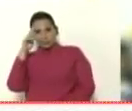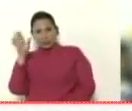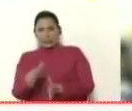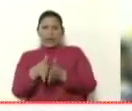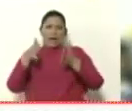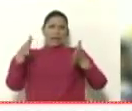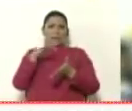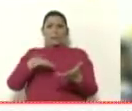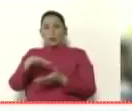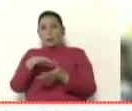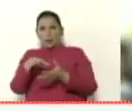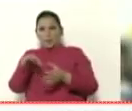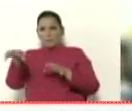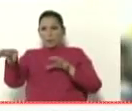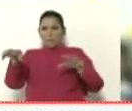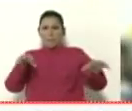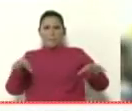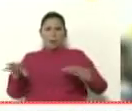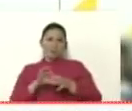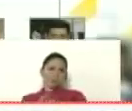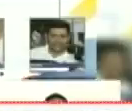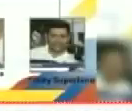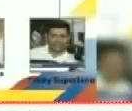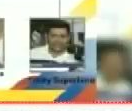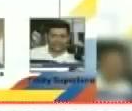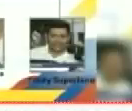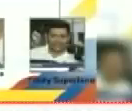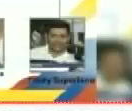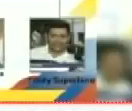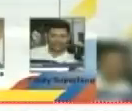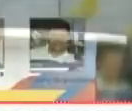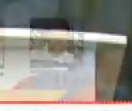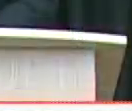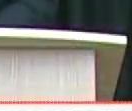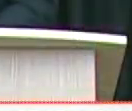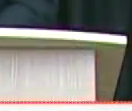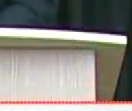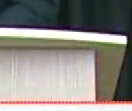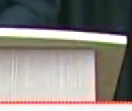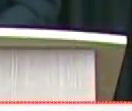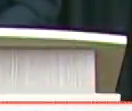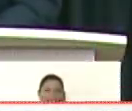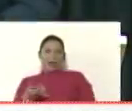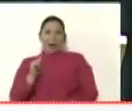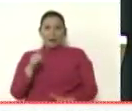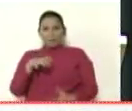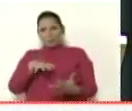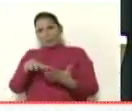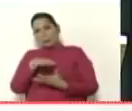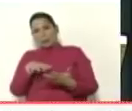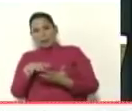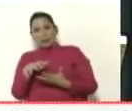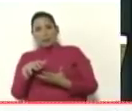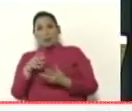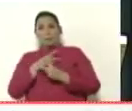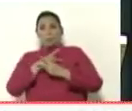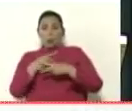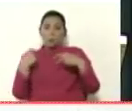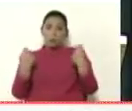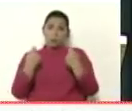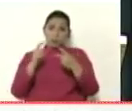situación de división, de la gigantesca situación de resquemor que existe en este momento, entre voluntad popular,